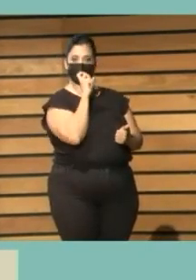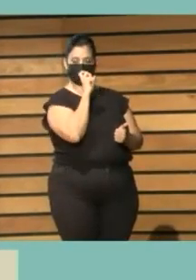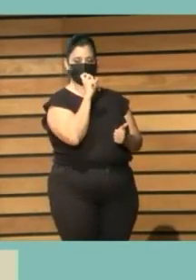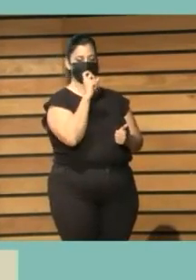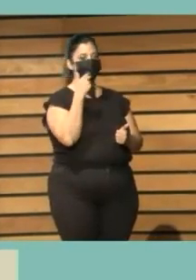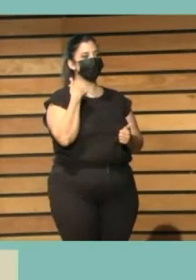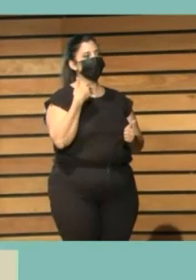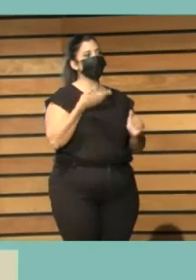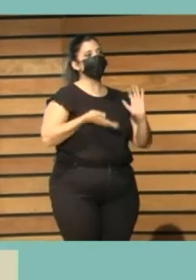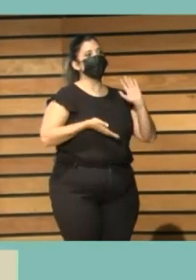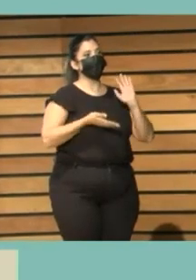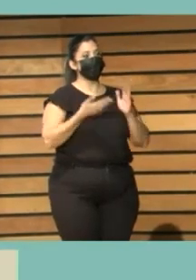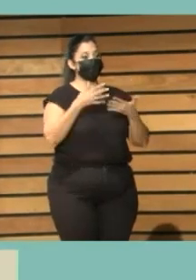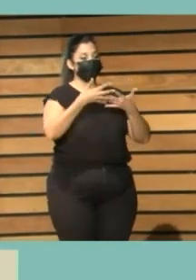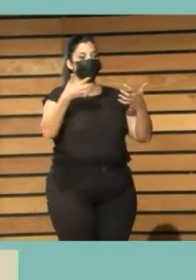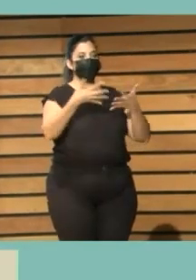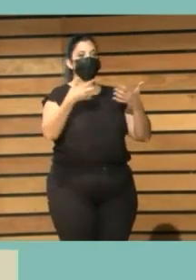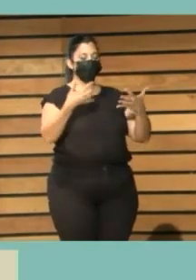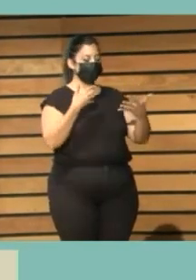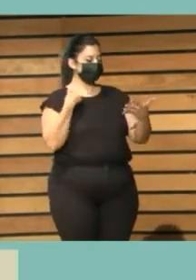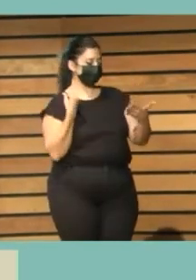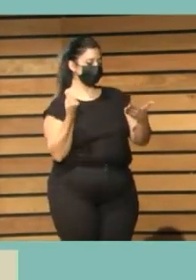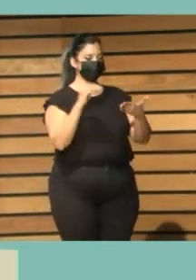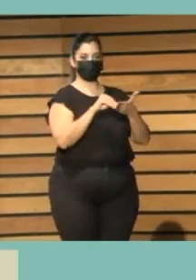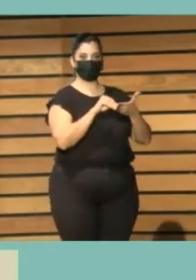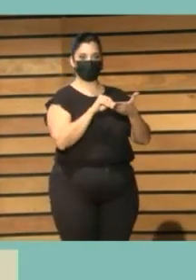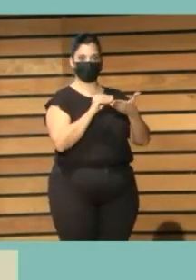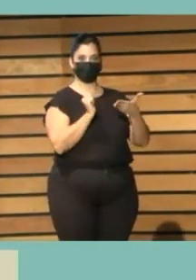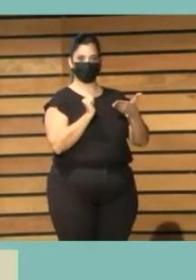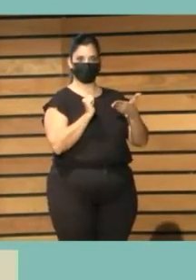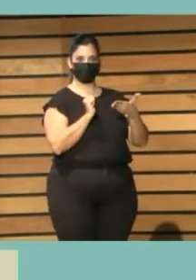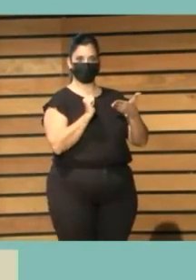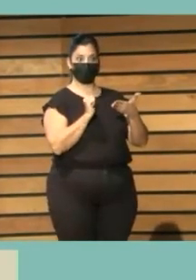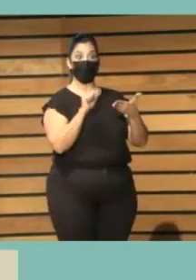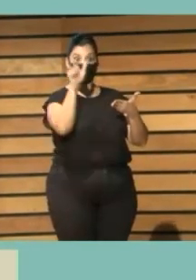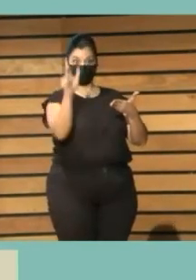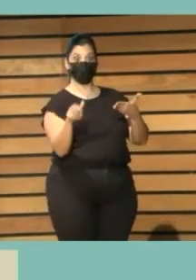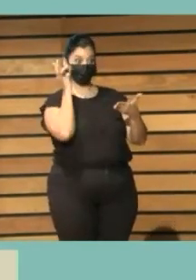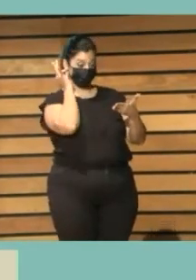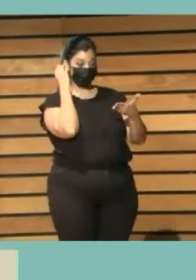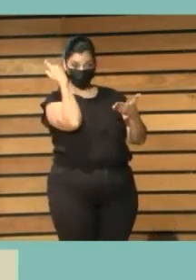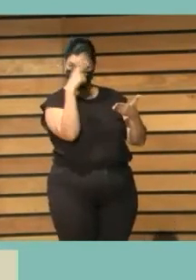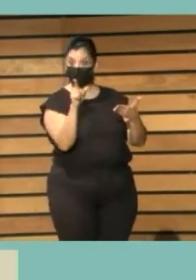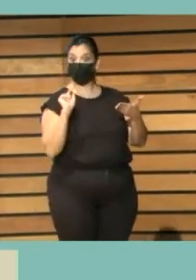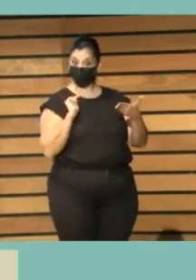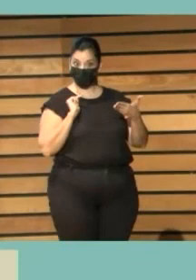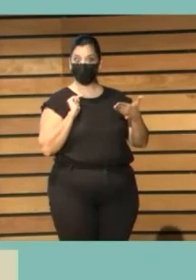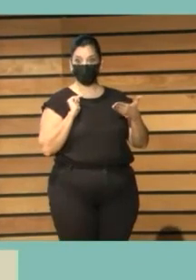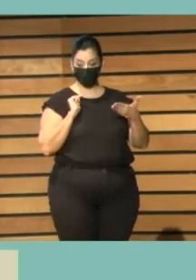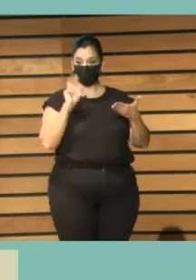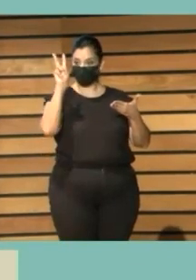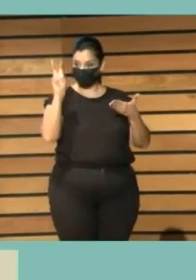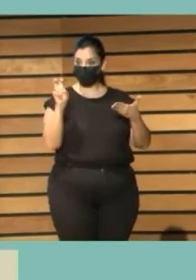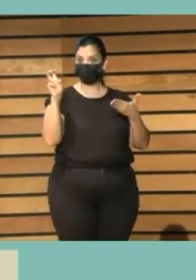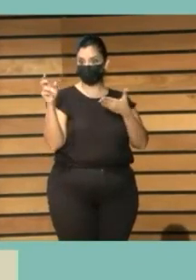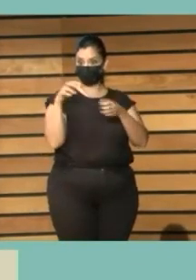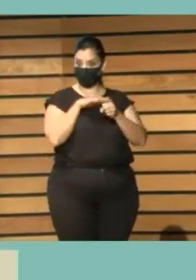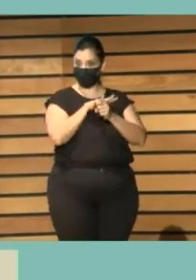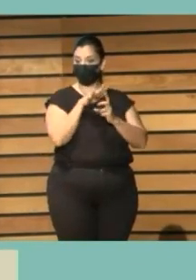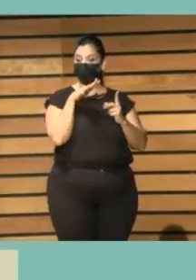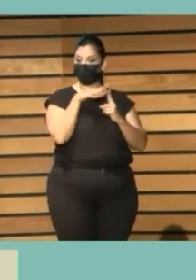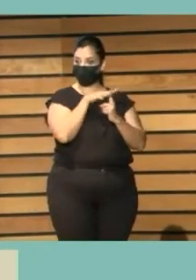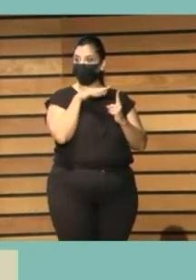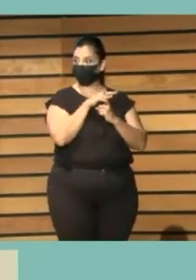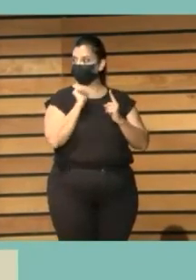salimos en un libro de texto. Ella no salía, salían los foros de Laura Gallego y esa identificación